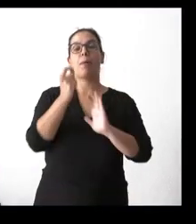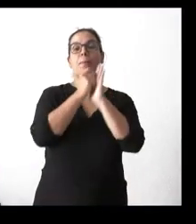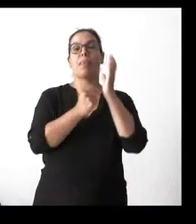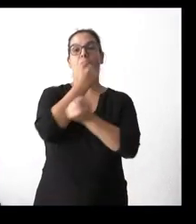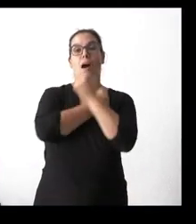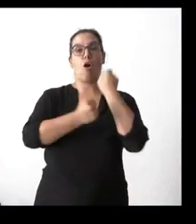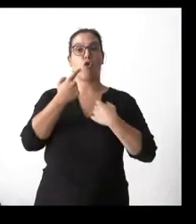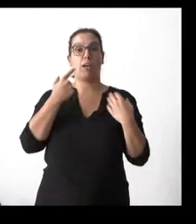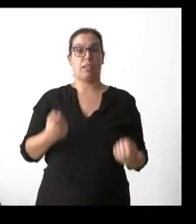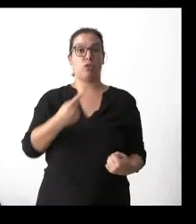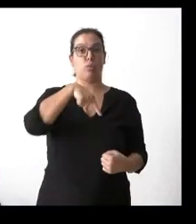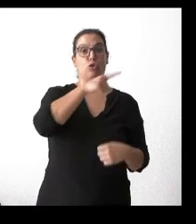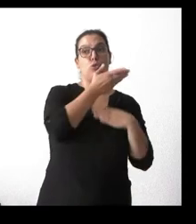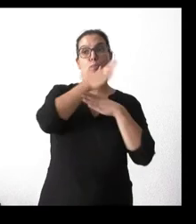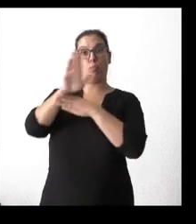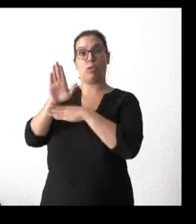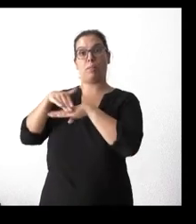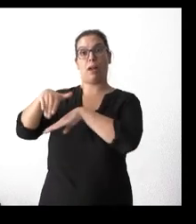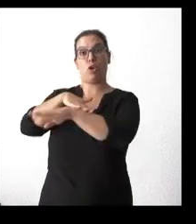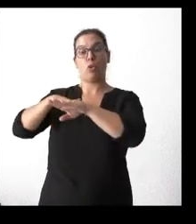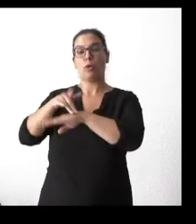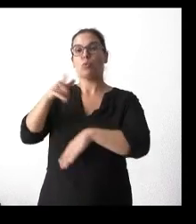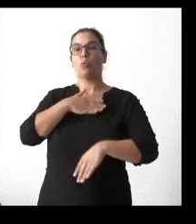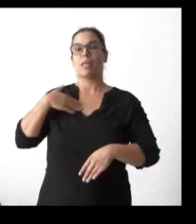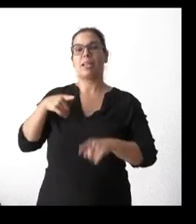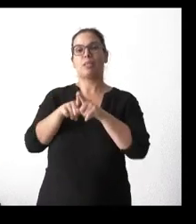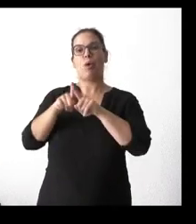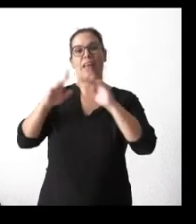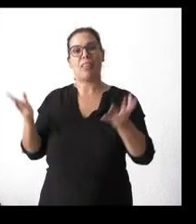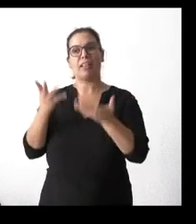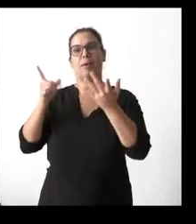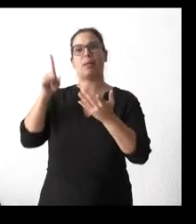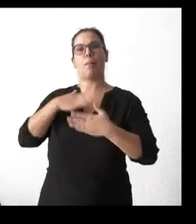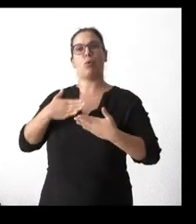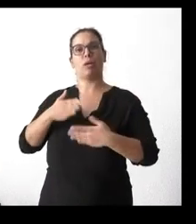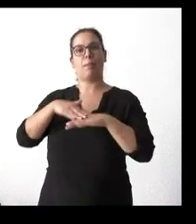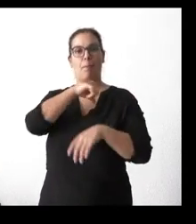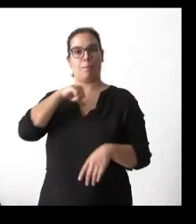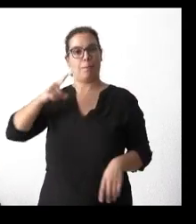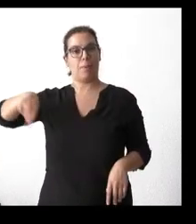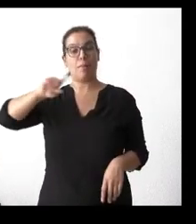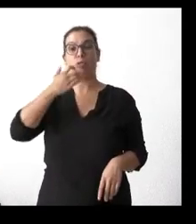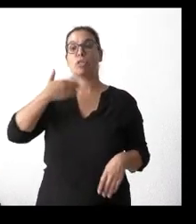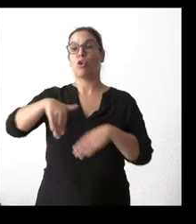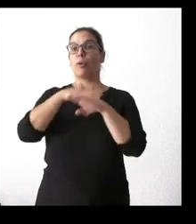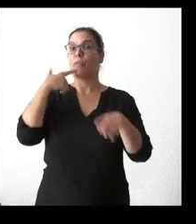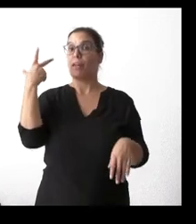planteado al Gobierno, ustedes piden que sean voluntarias e incentivadas. En el caso de que el Gobierno les diga que no concede nuevos incentivos, ¿la Junta se plantearía